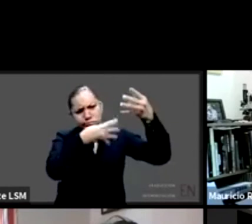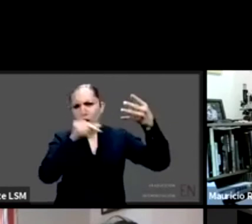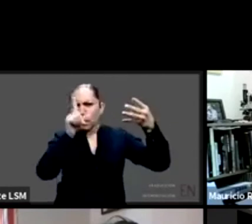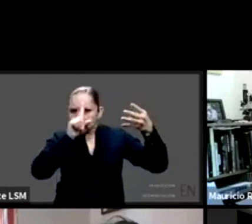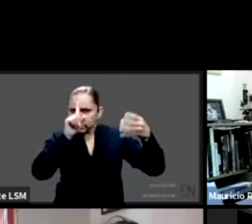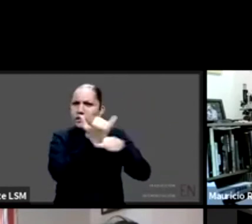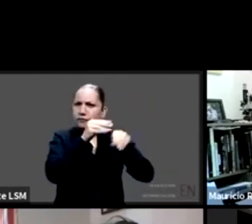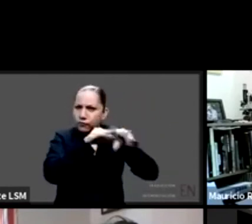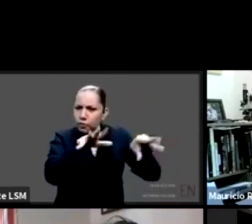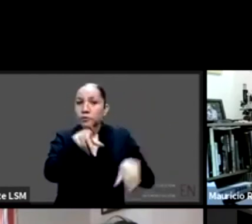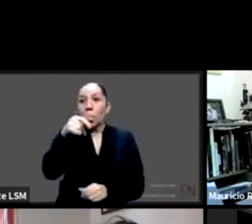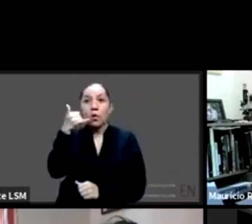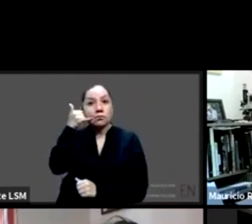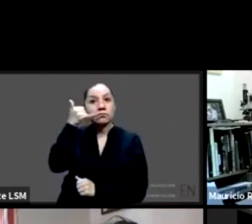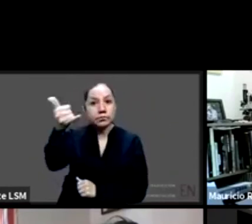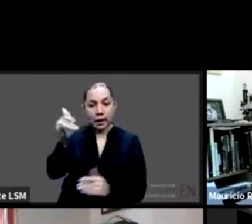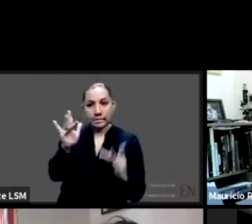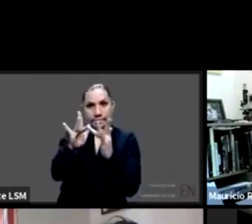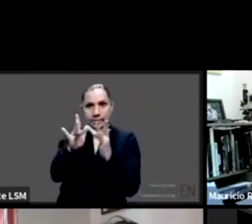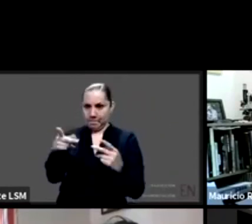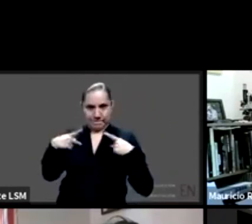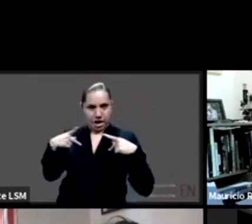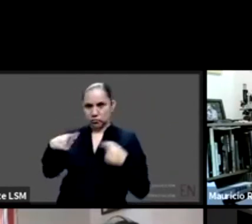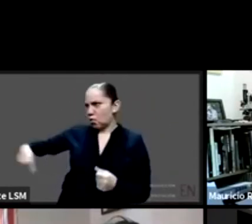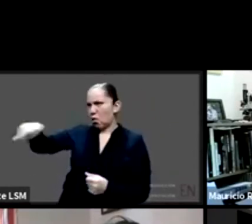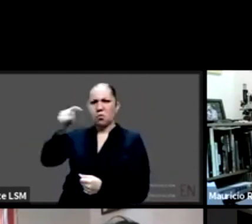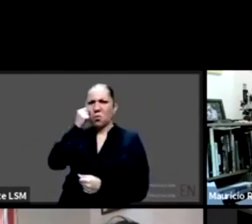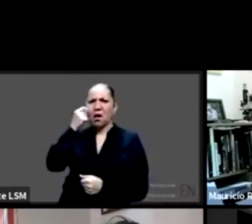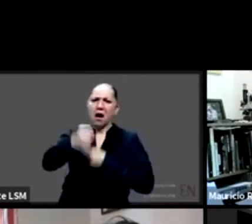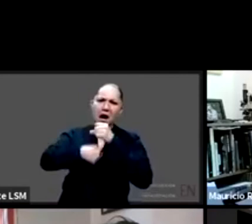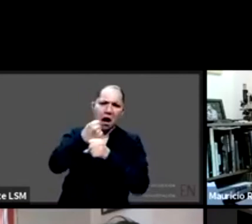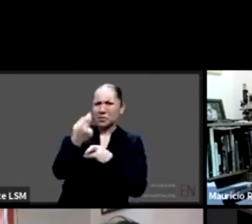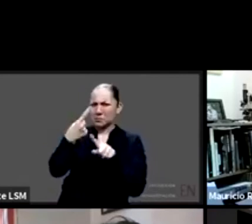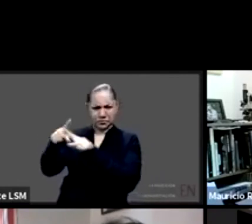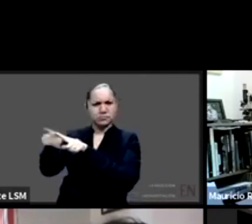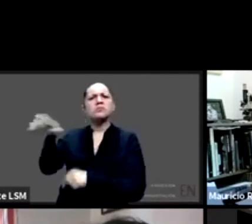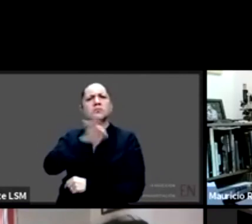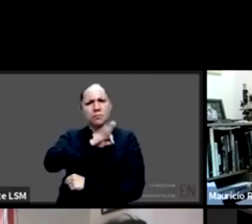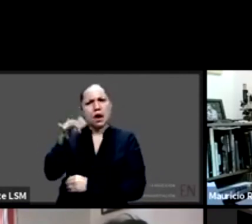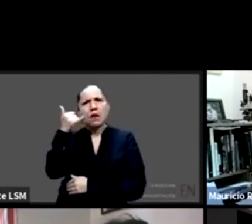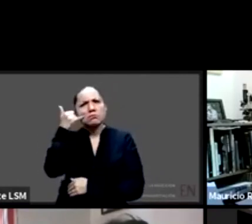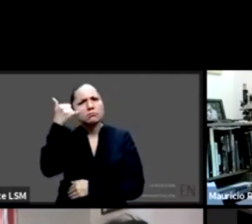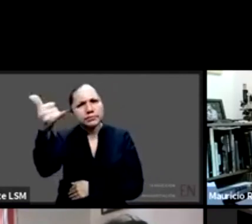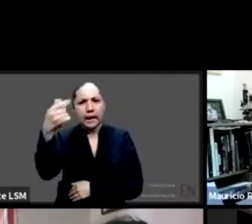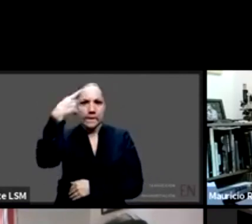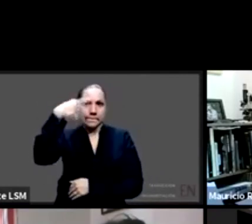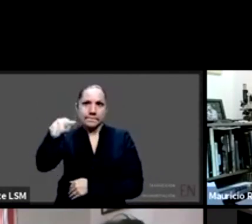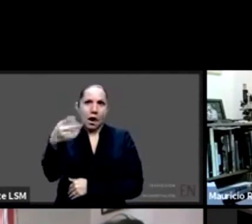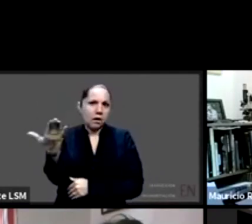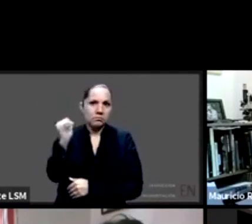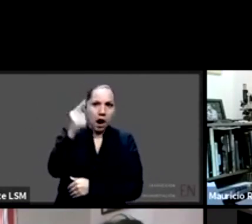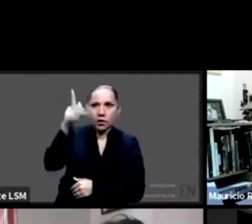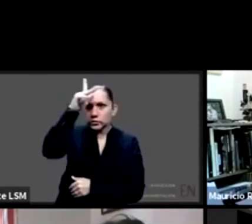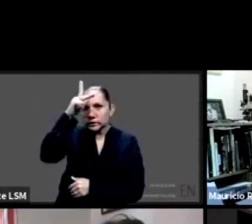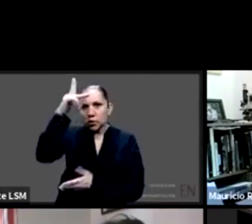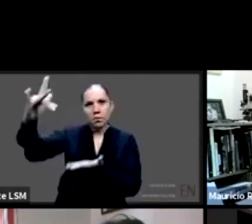persona de cualquier edad para solicitar apoyo emocional en esta materia para que el